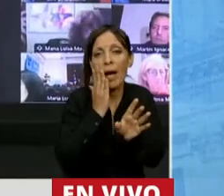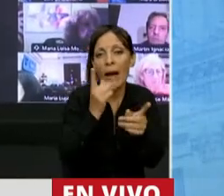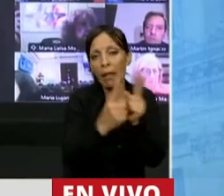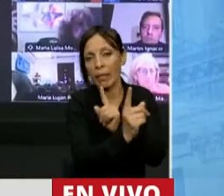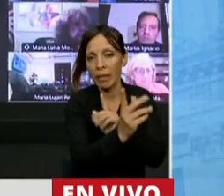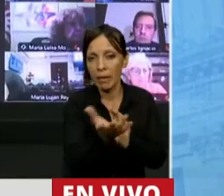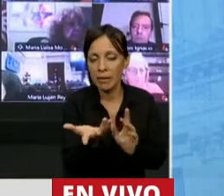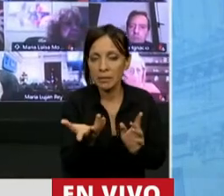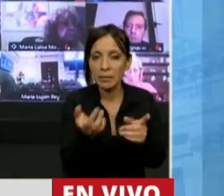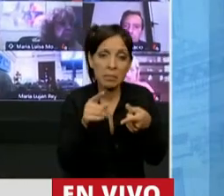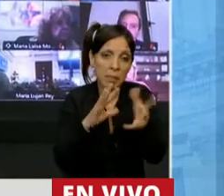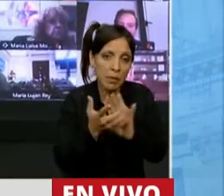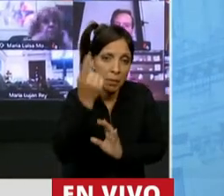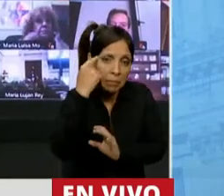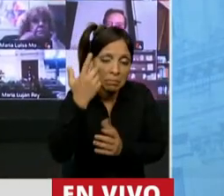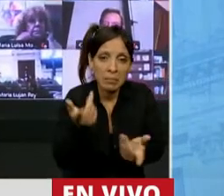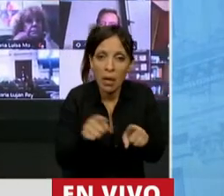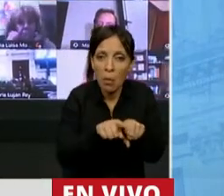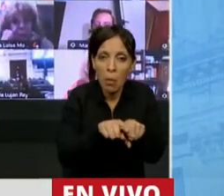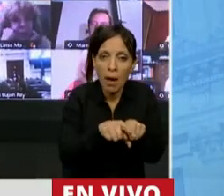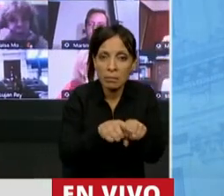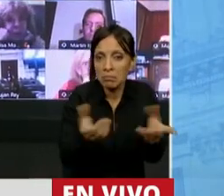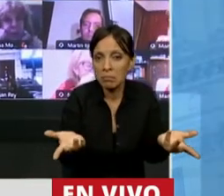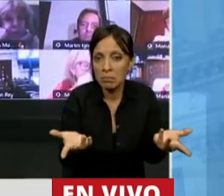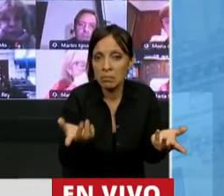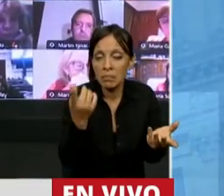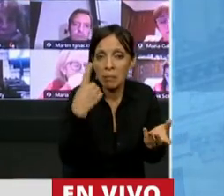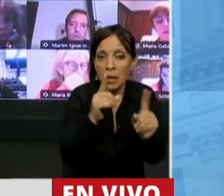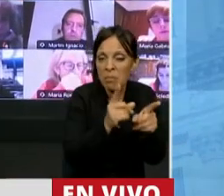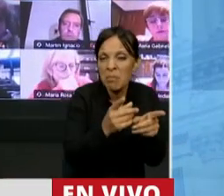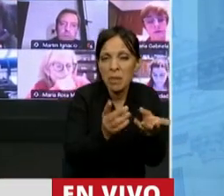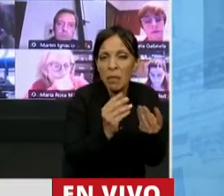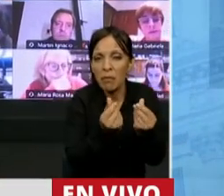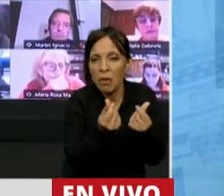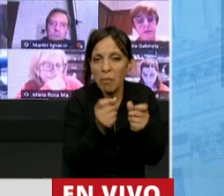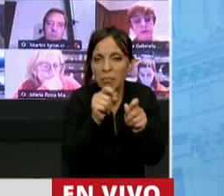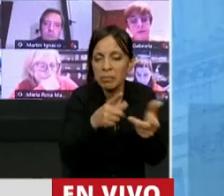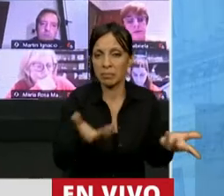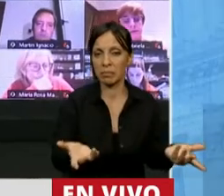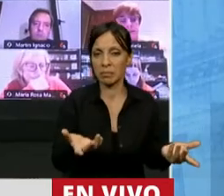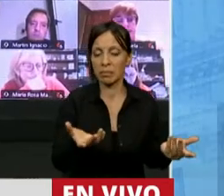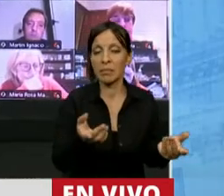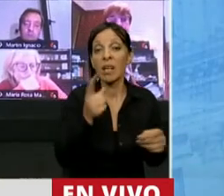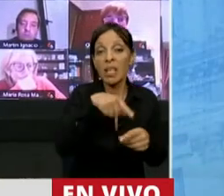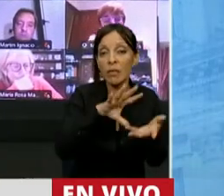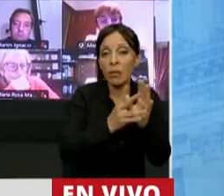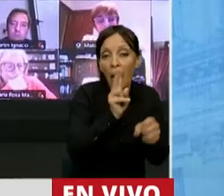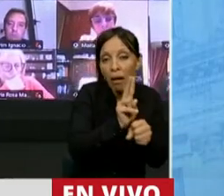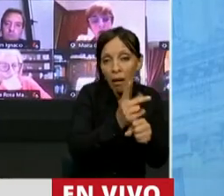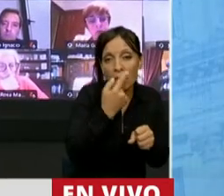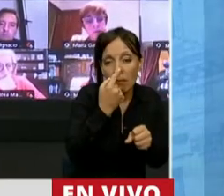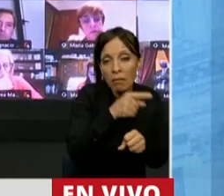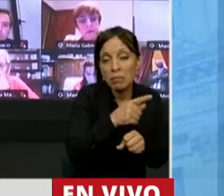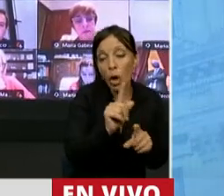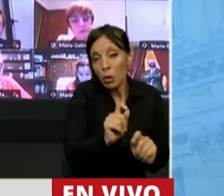Con el mismo modelo, en una copa nueva vino viejo. Entonces están cuidando sus intereses y no